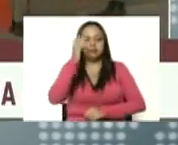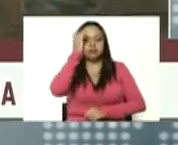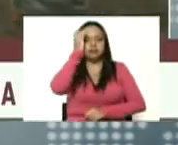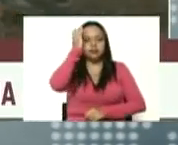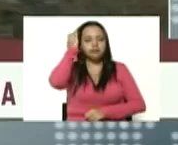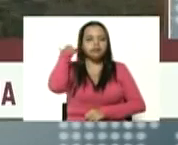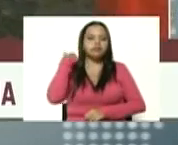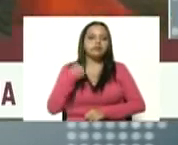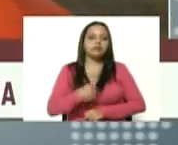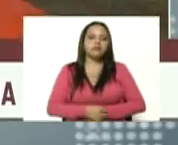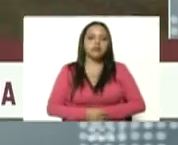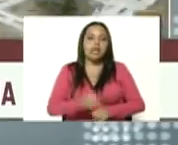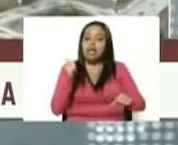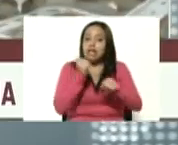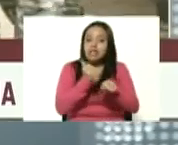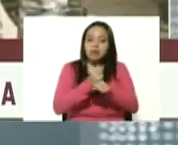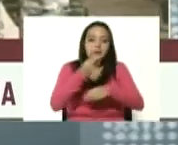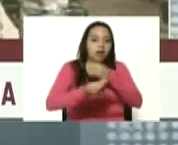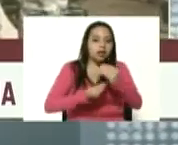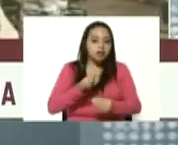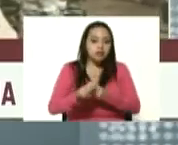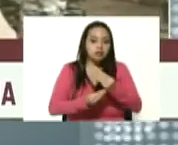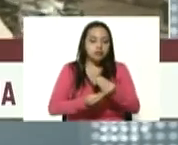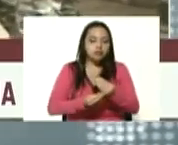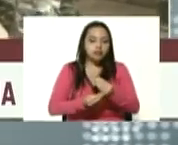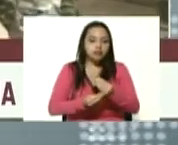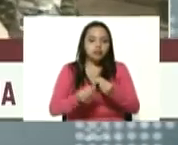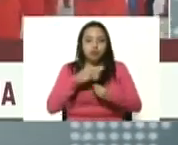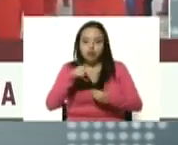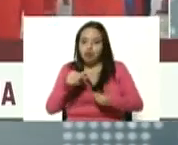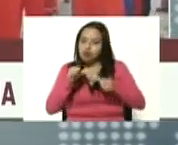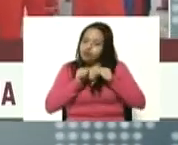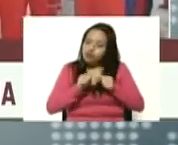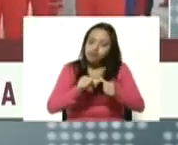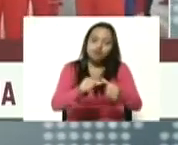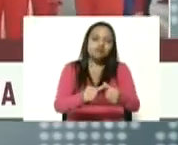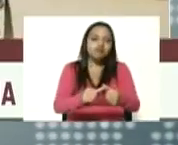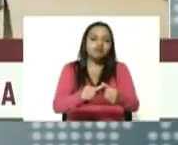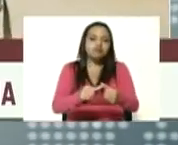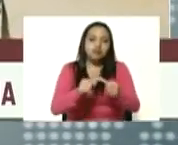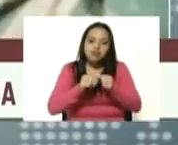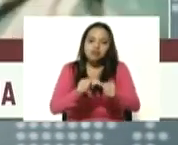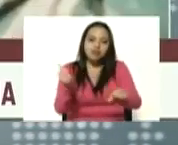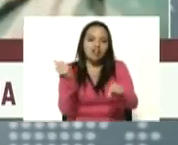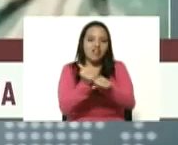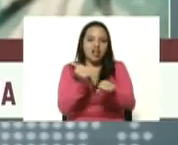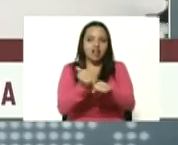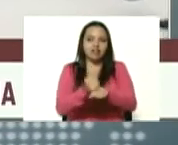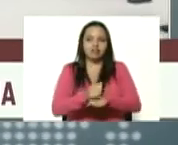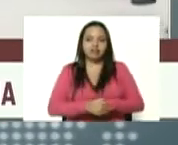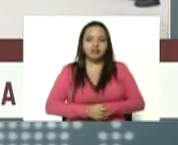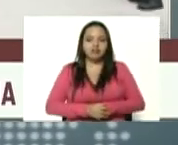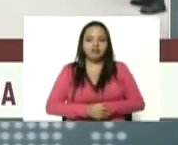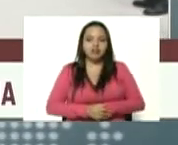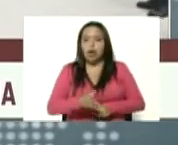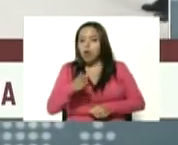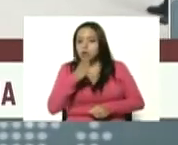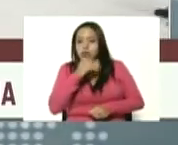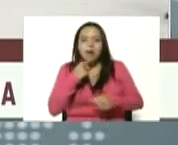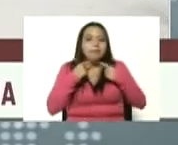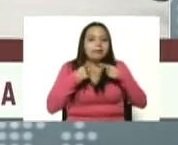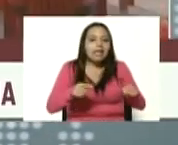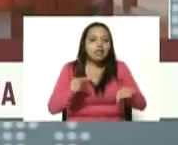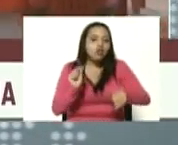y el trabajo que hacemos nosotros no estamos perdiendo el tiempo ¿verdad? Dios dado padrino no perdemos ni un